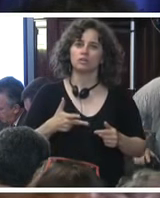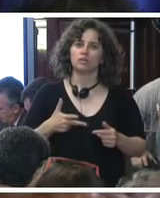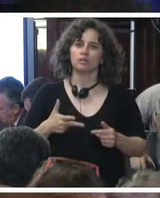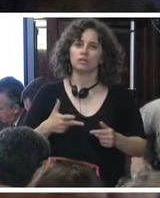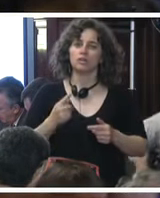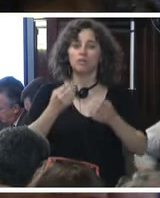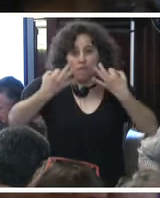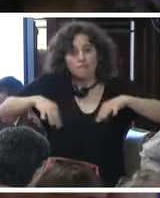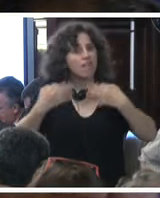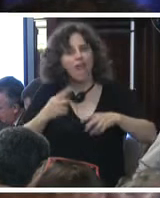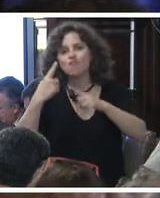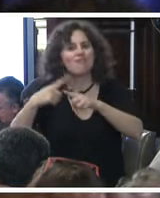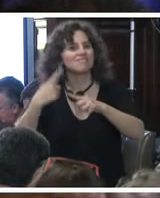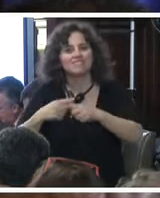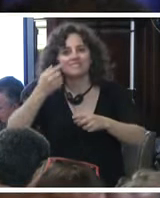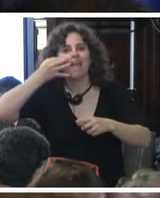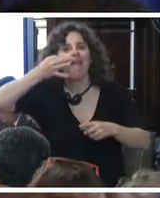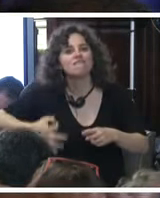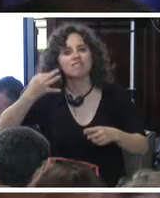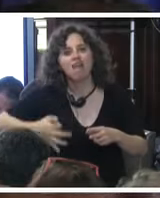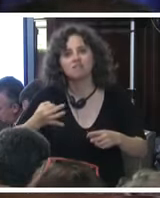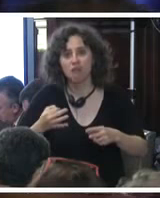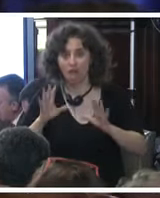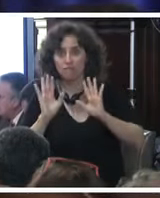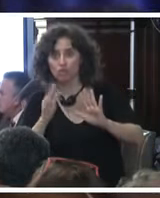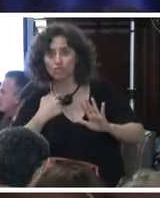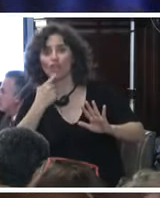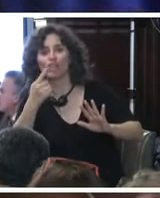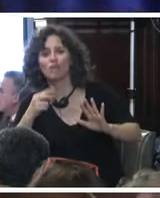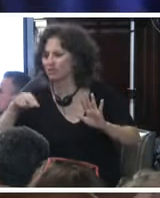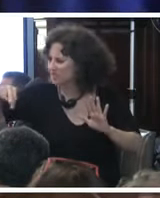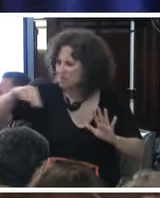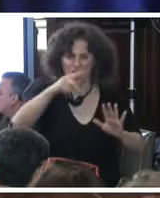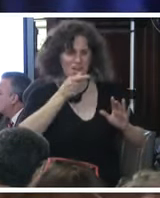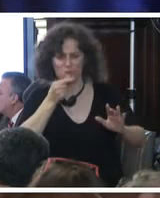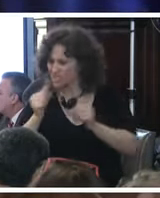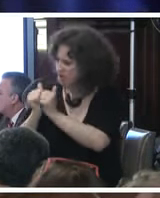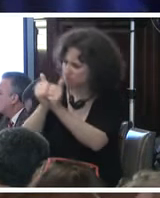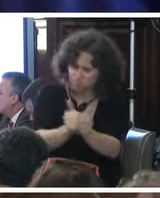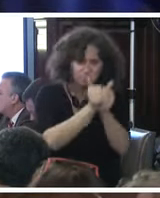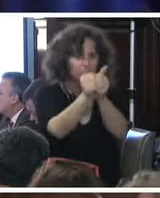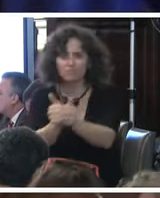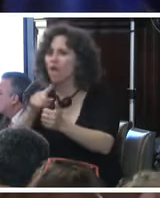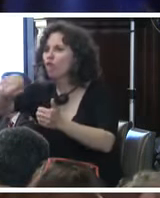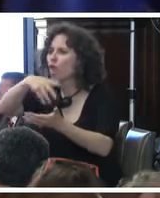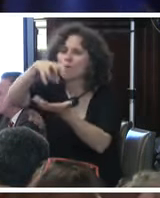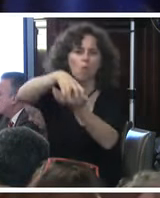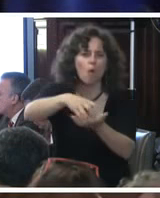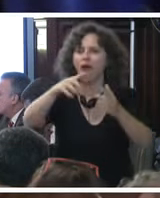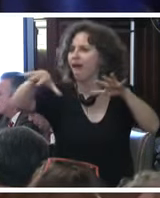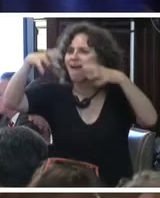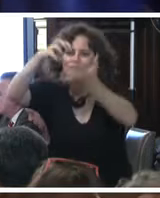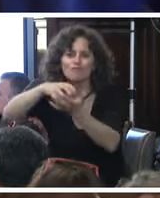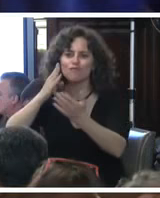De verdad no existen evidencias. Se lo digo yo porque caminé con la Policía Federal en los hechos, en el campo.